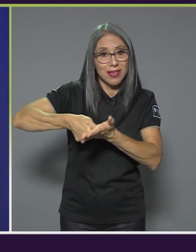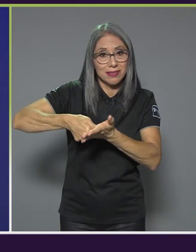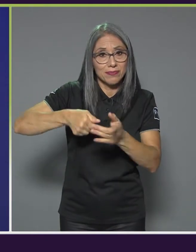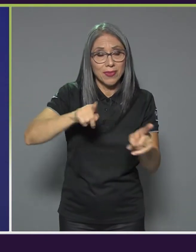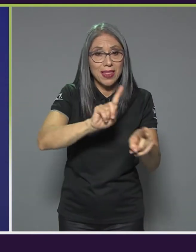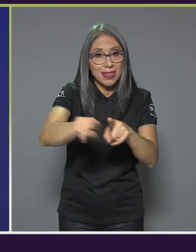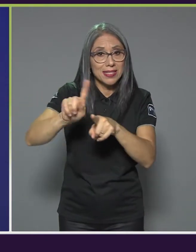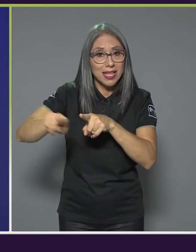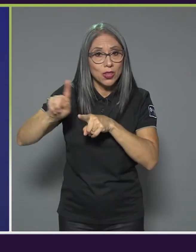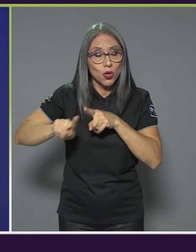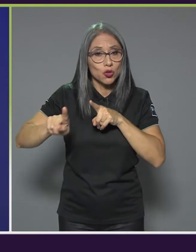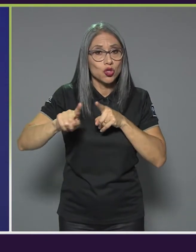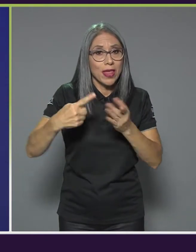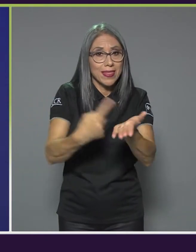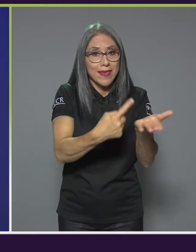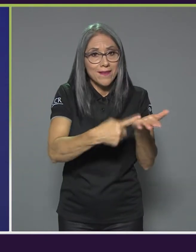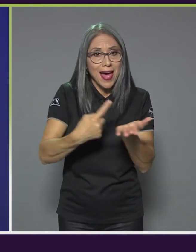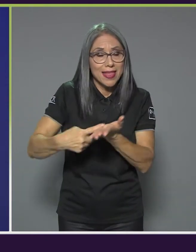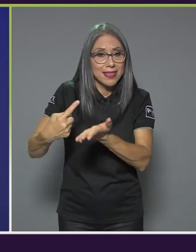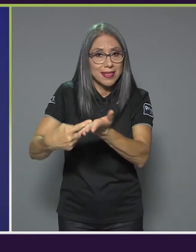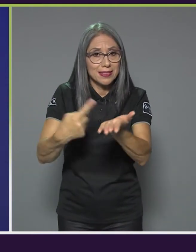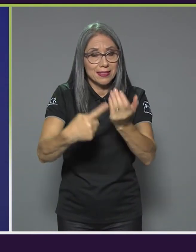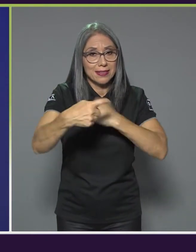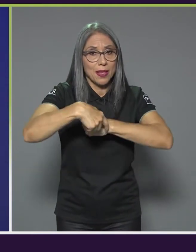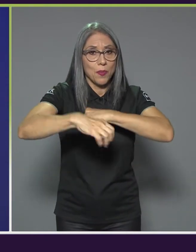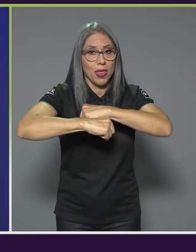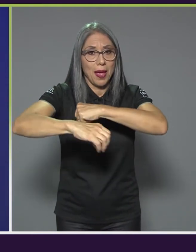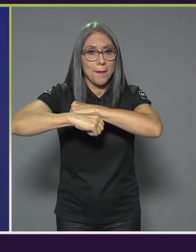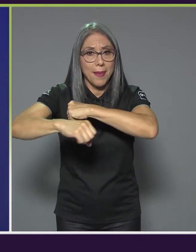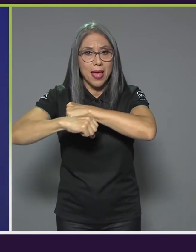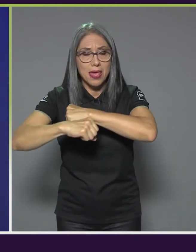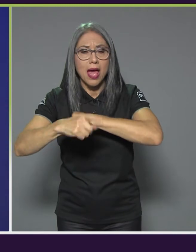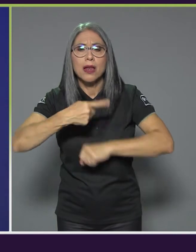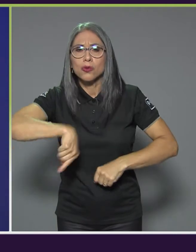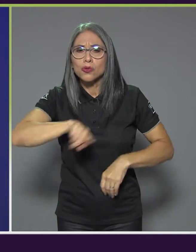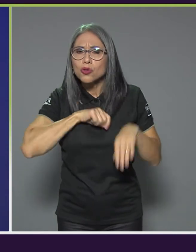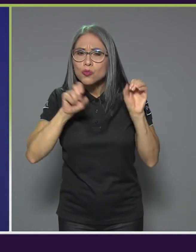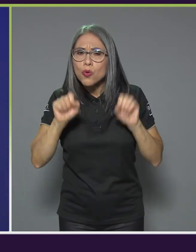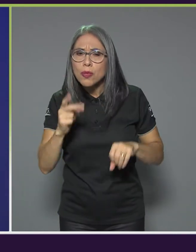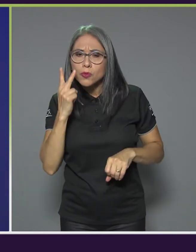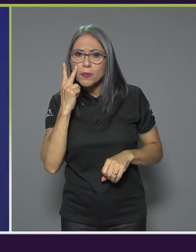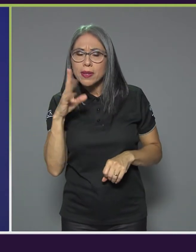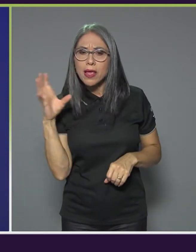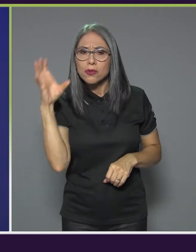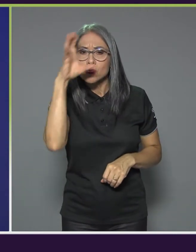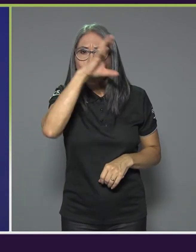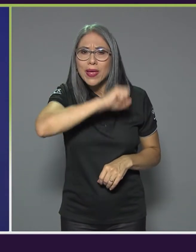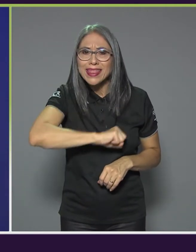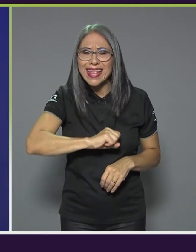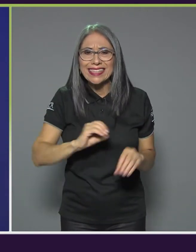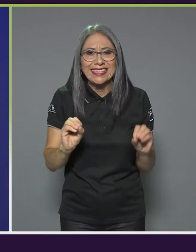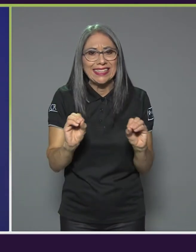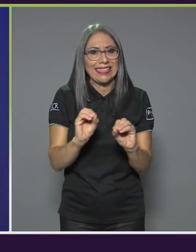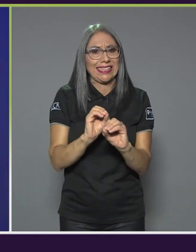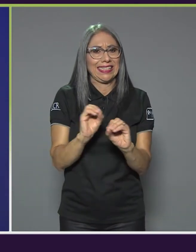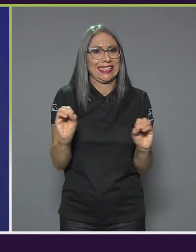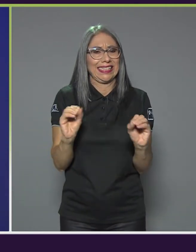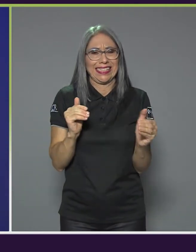distintos debates que se dieron en la campaña, sí observamos una ausencia total, prácticamente